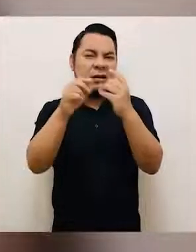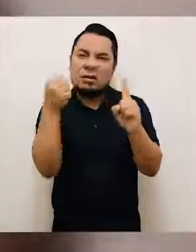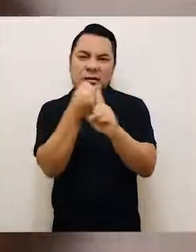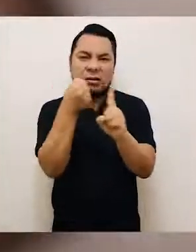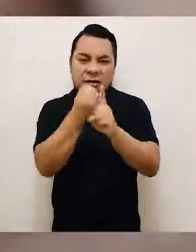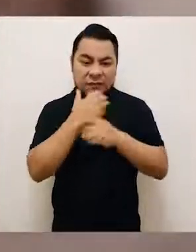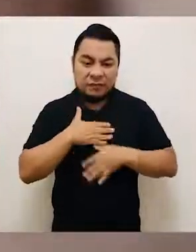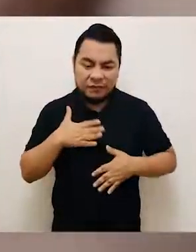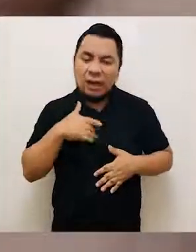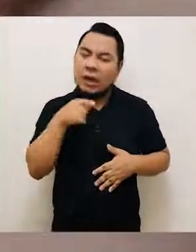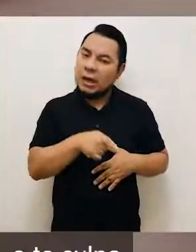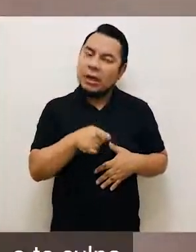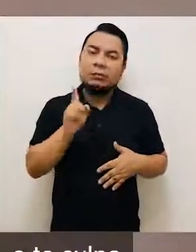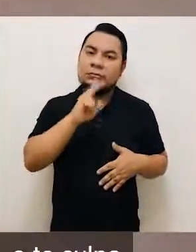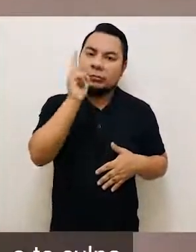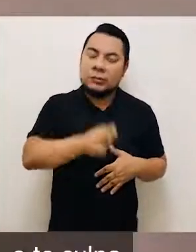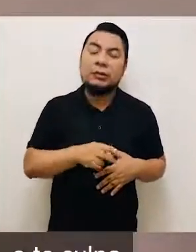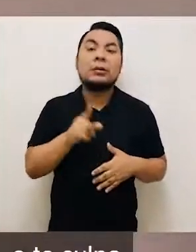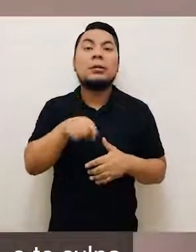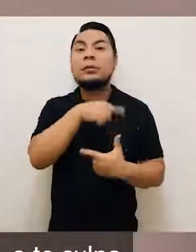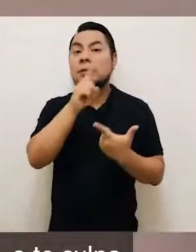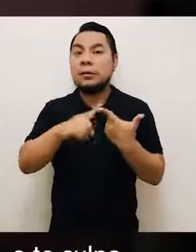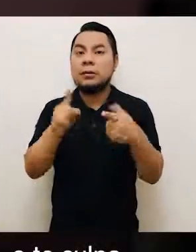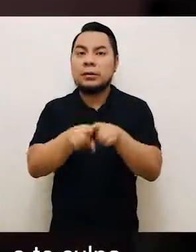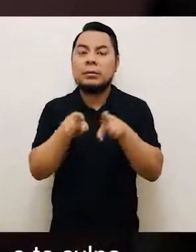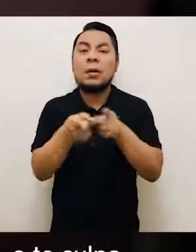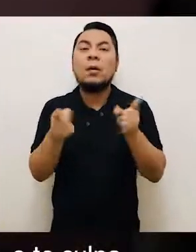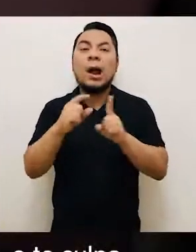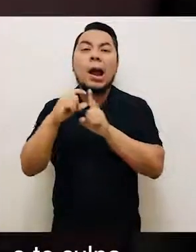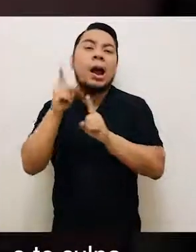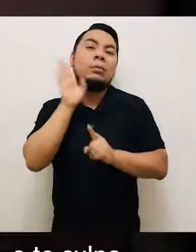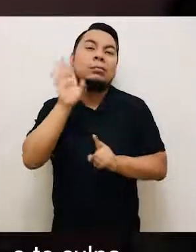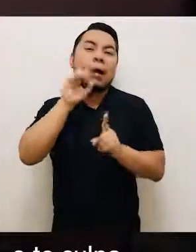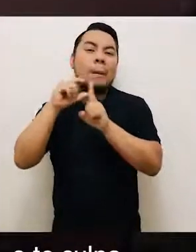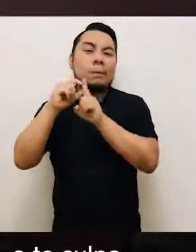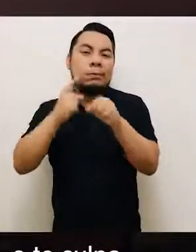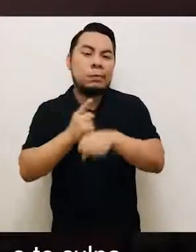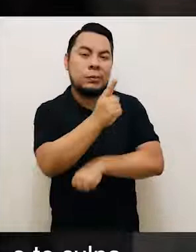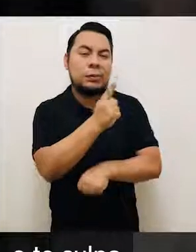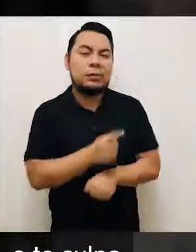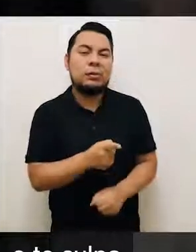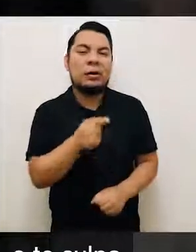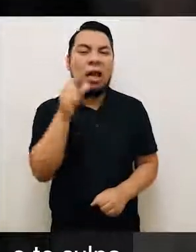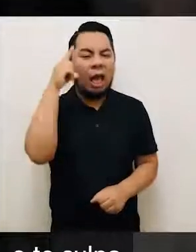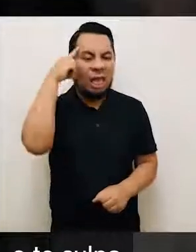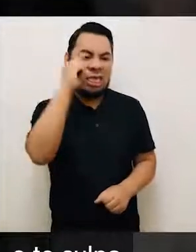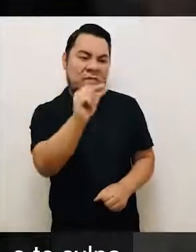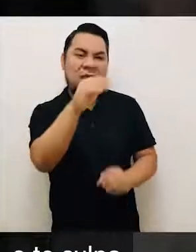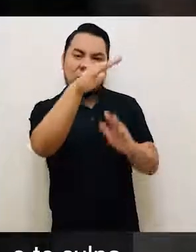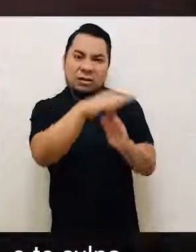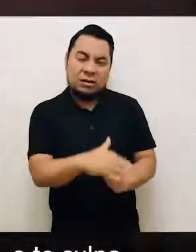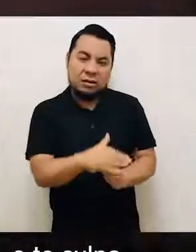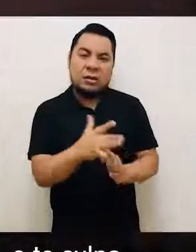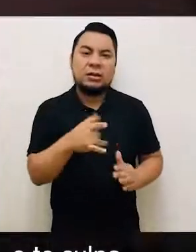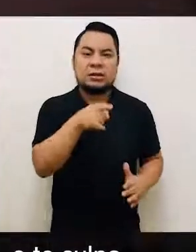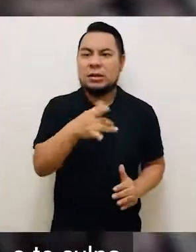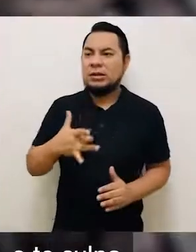agresión física. Asimismo, cuando te insulta, te humilla, te hace sentir mal,